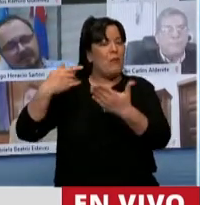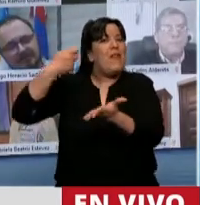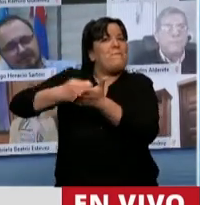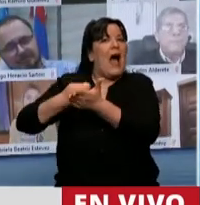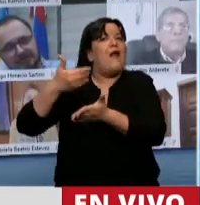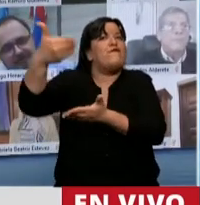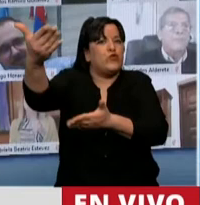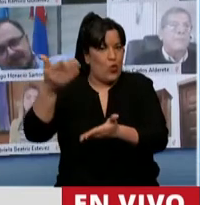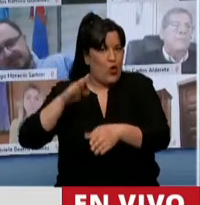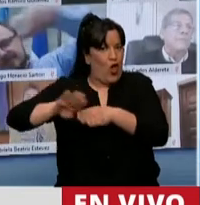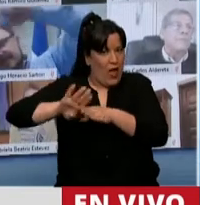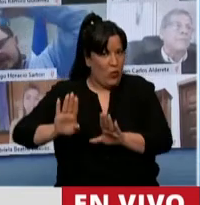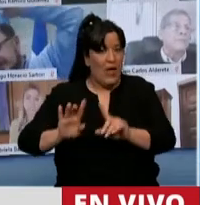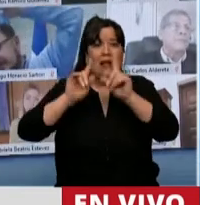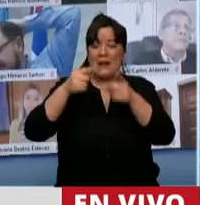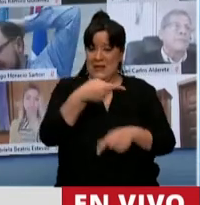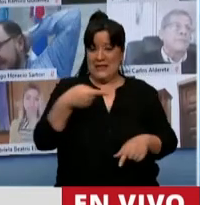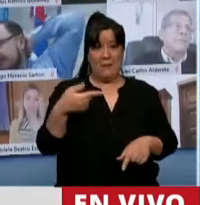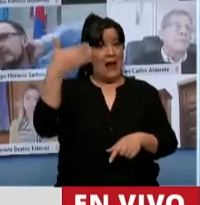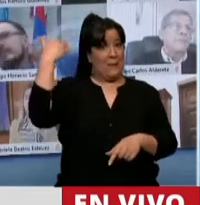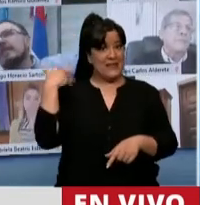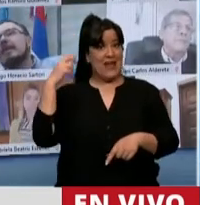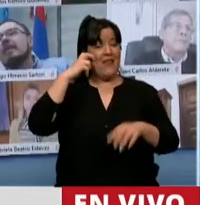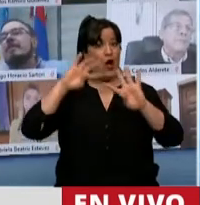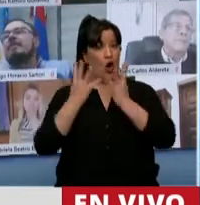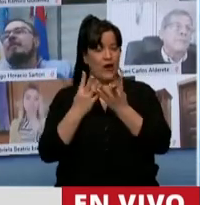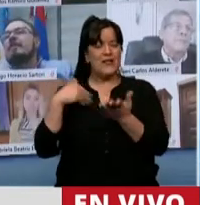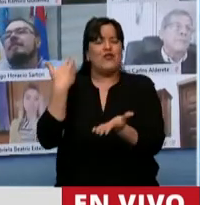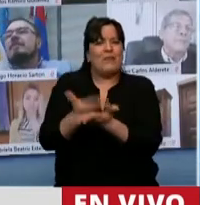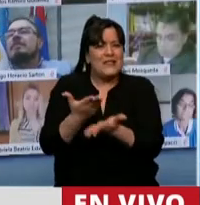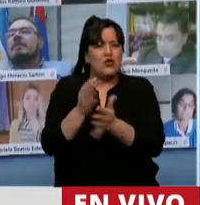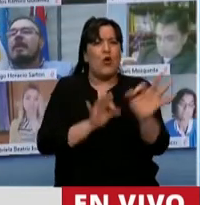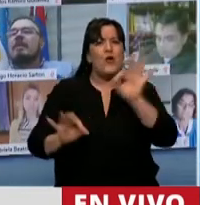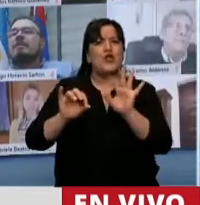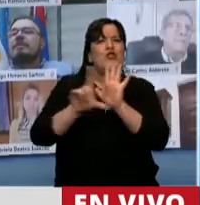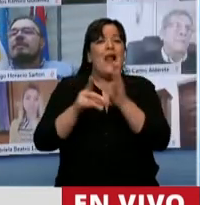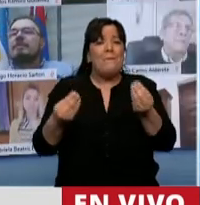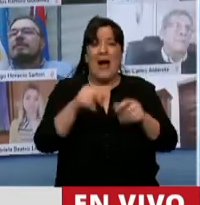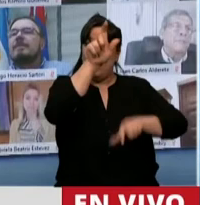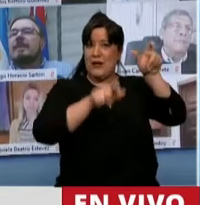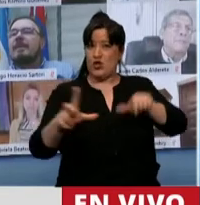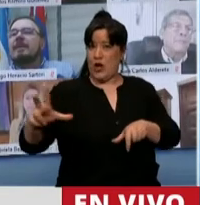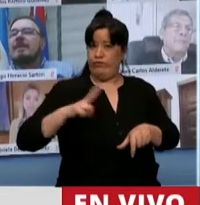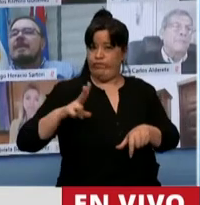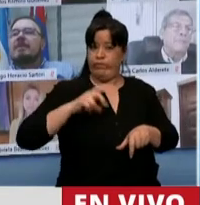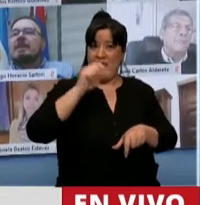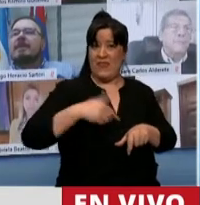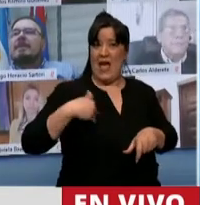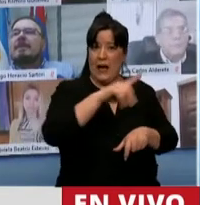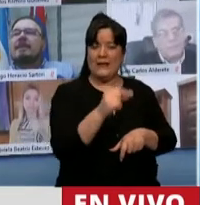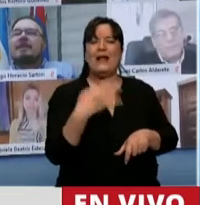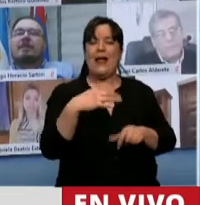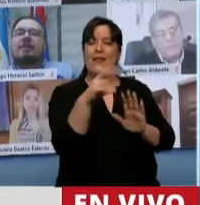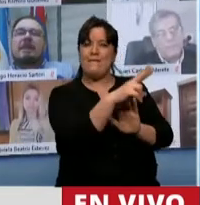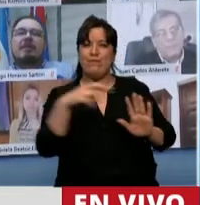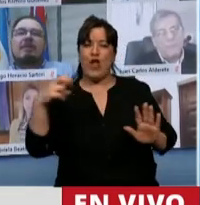Quizás tiene que ver con que la semana pasada en este Congreso se presentó un proyecto de ley para que los millonarios de este país aporten un 2